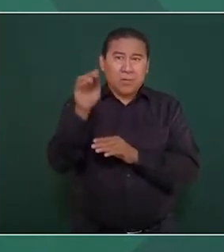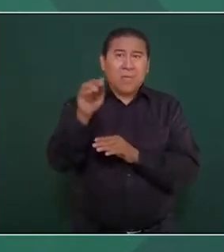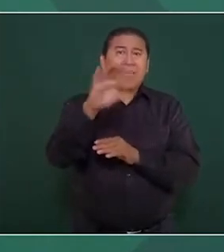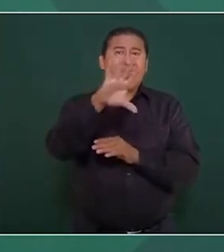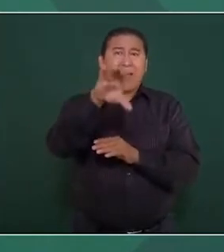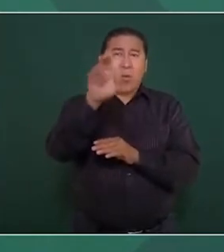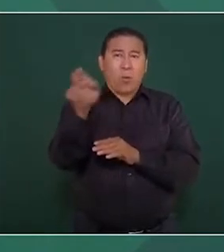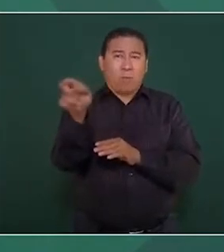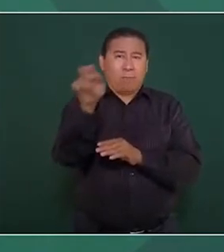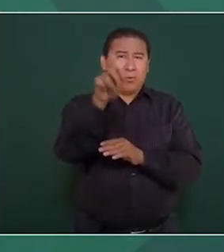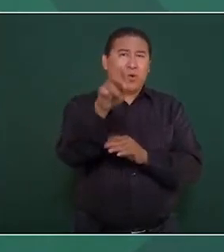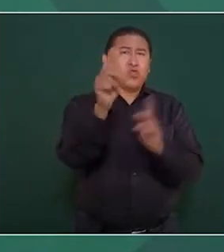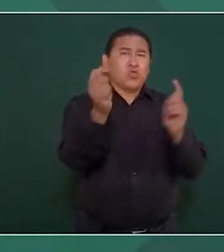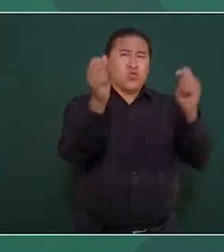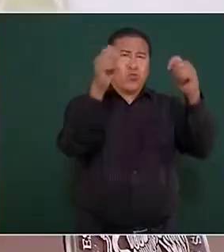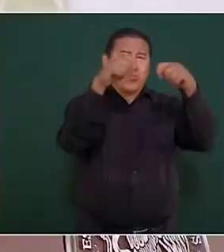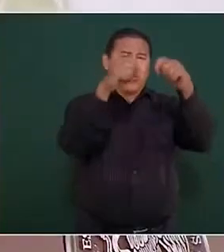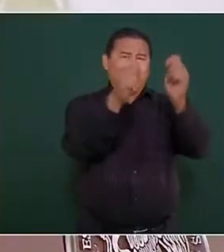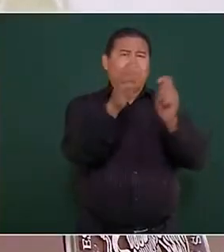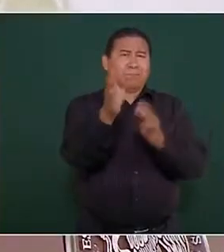Cancún, Tulum,